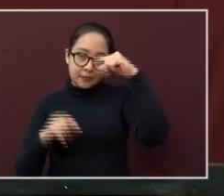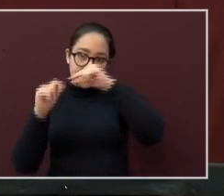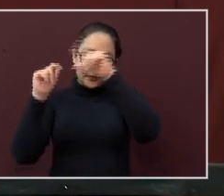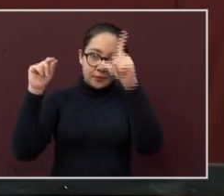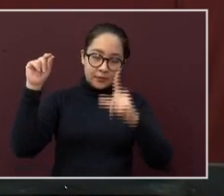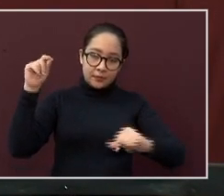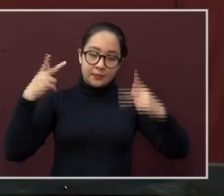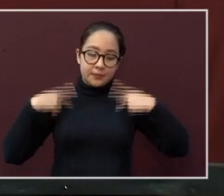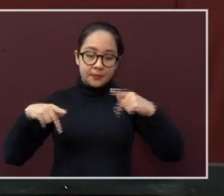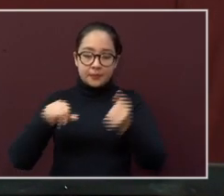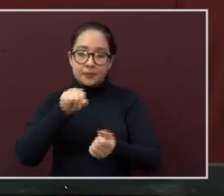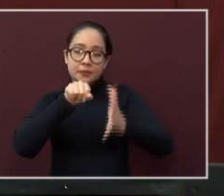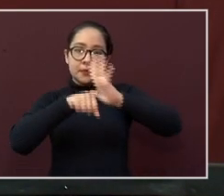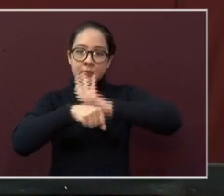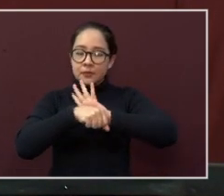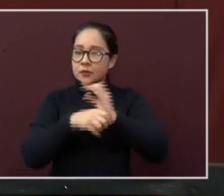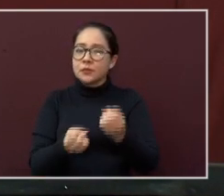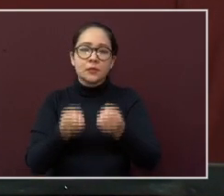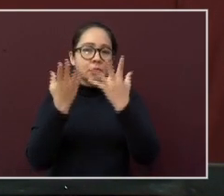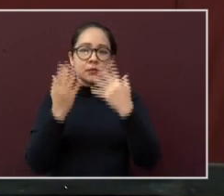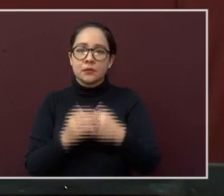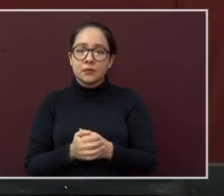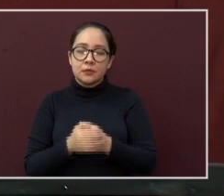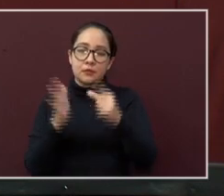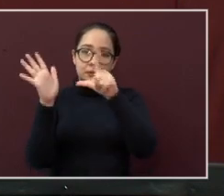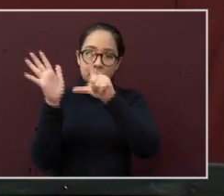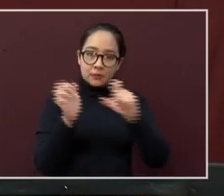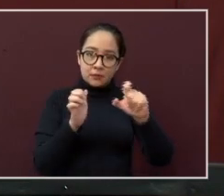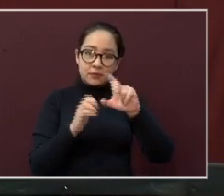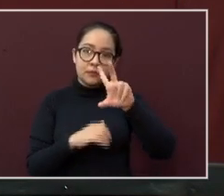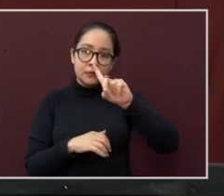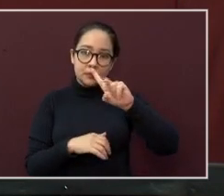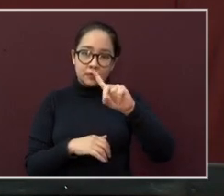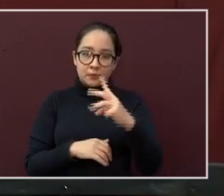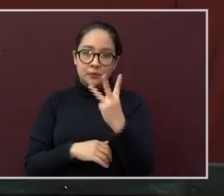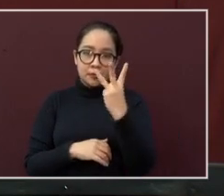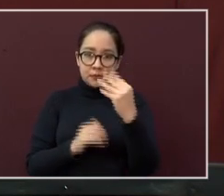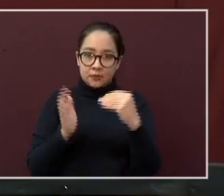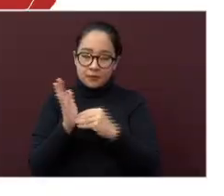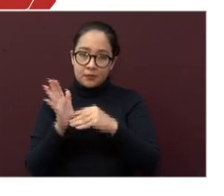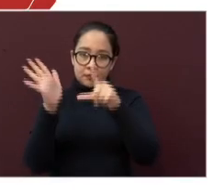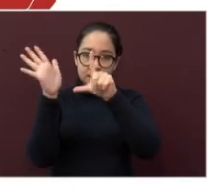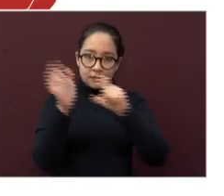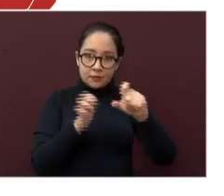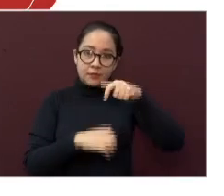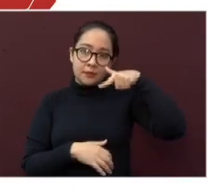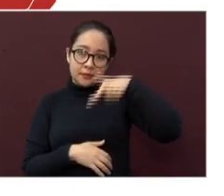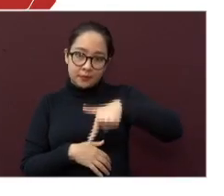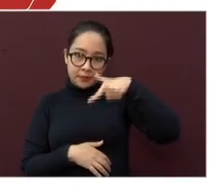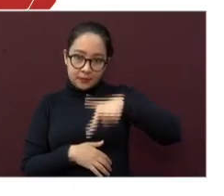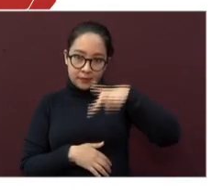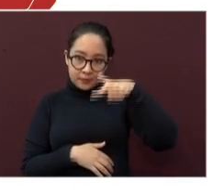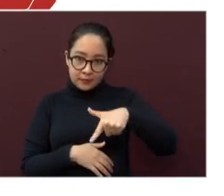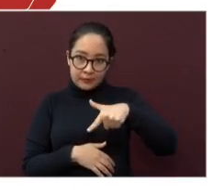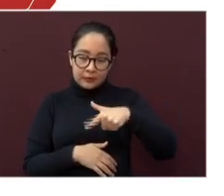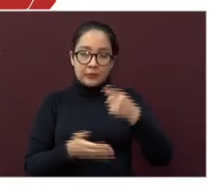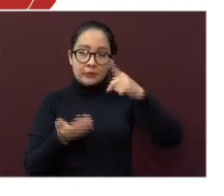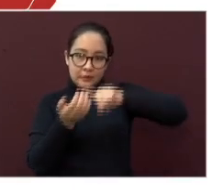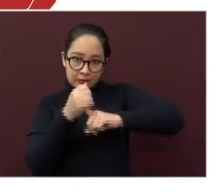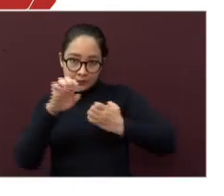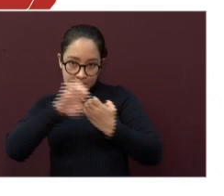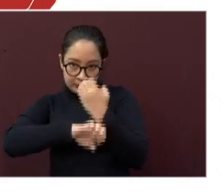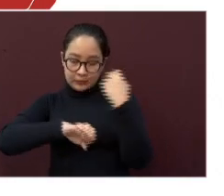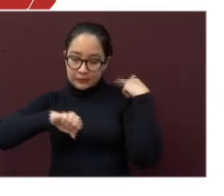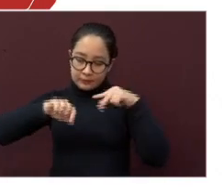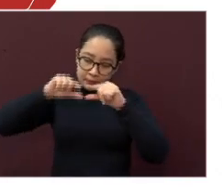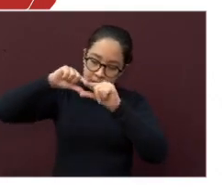los casos positivos a COVID-19 son 733,717. En el estado, los